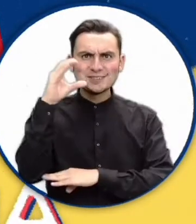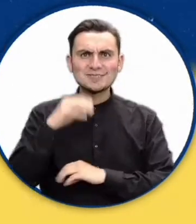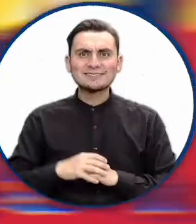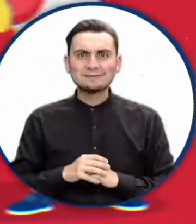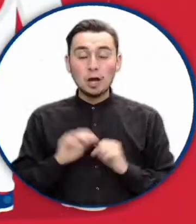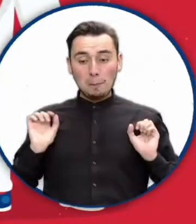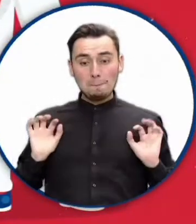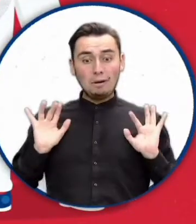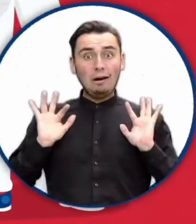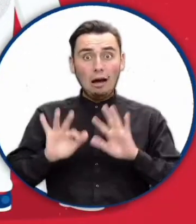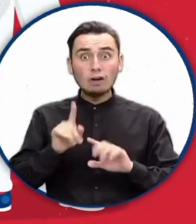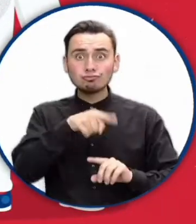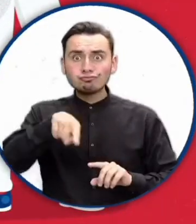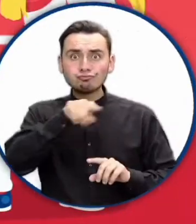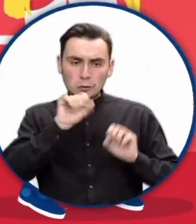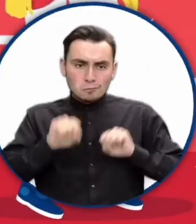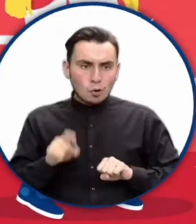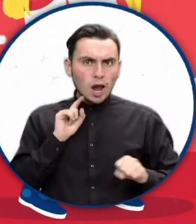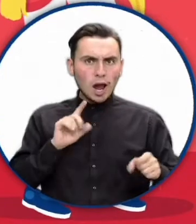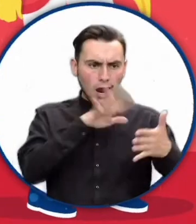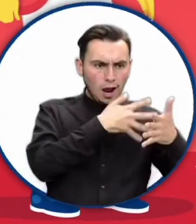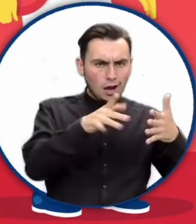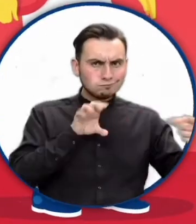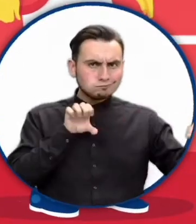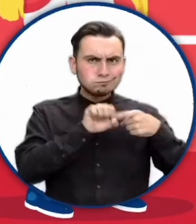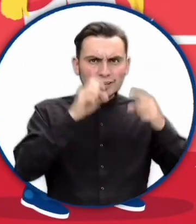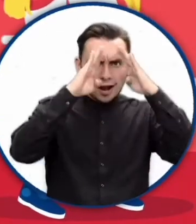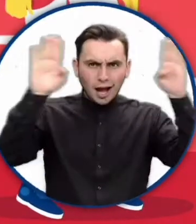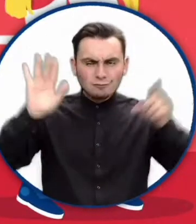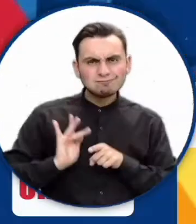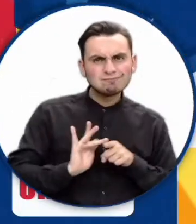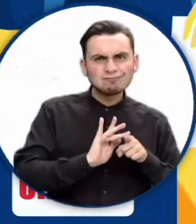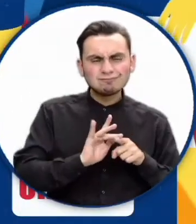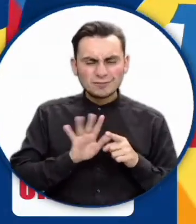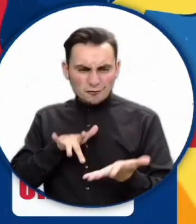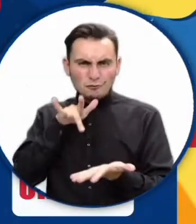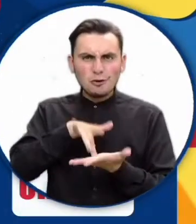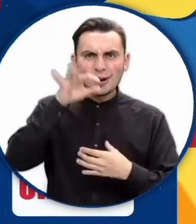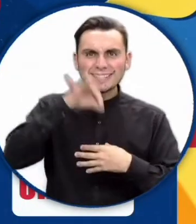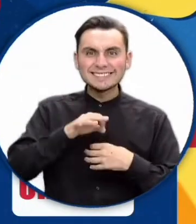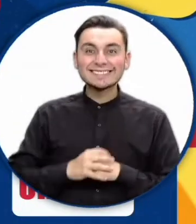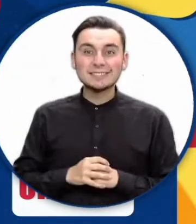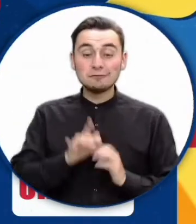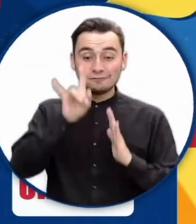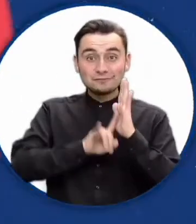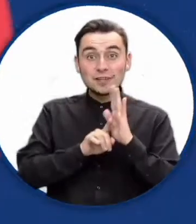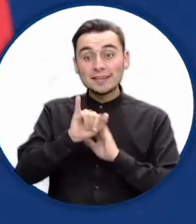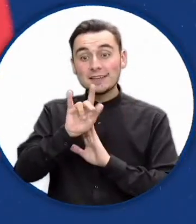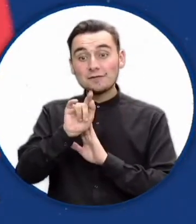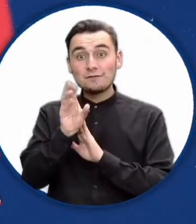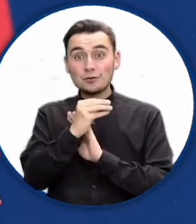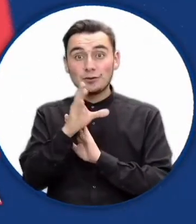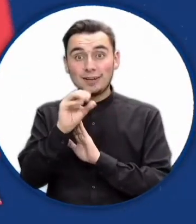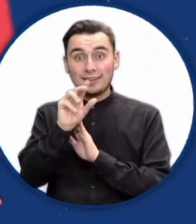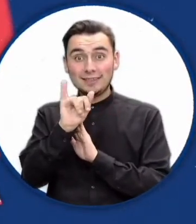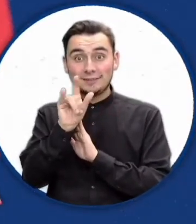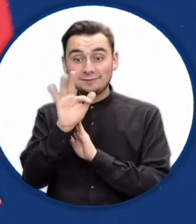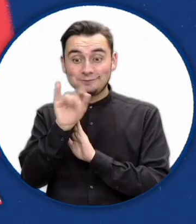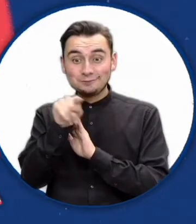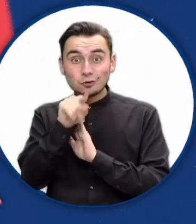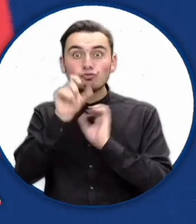del país. Reúne a tu parche y marca tu calendario para ejercer la democracia y salir a votar. Descarga la aplicación